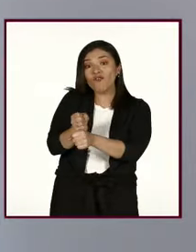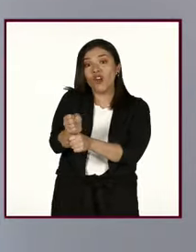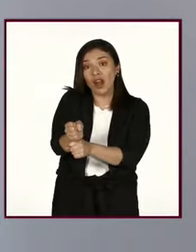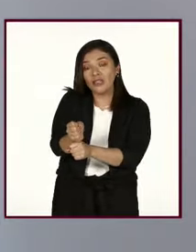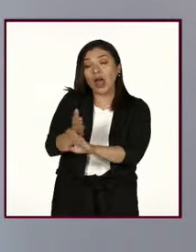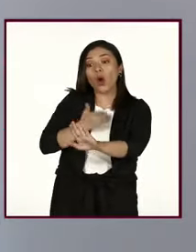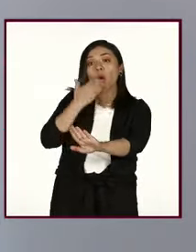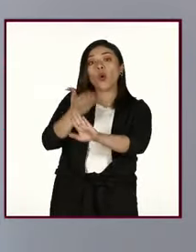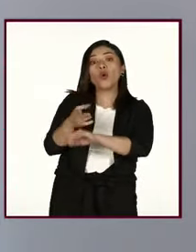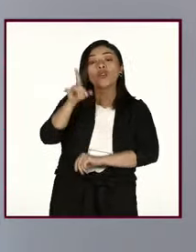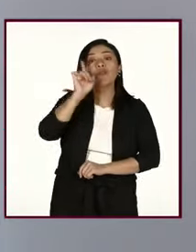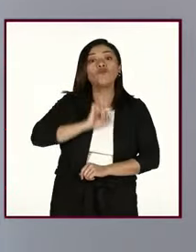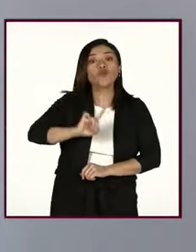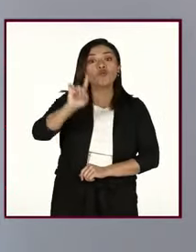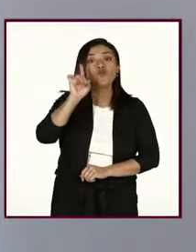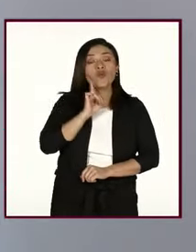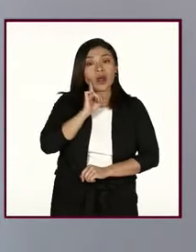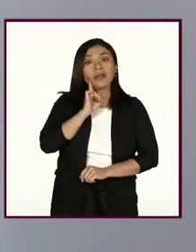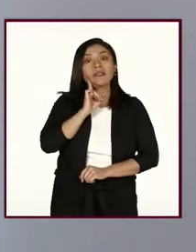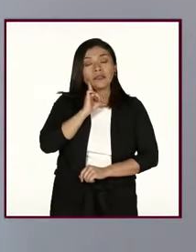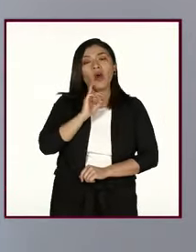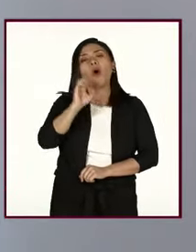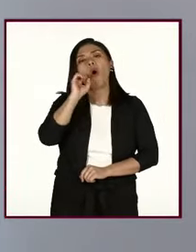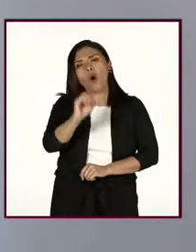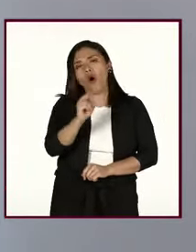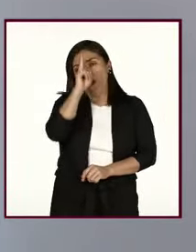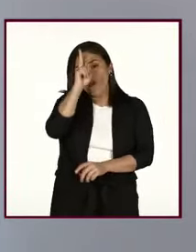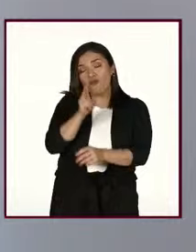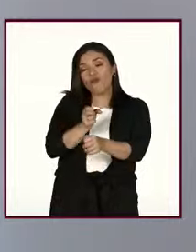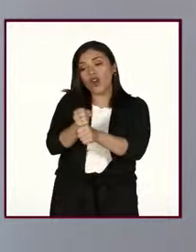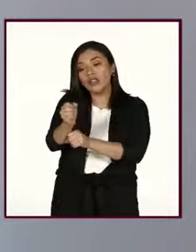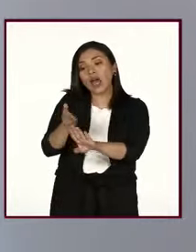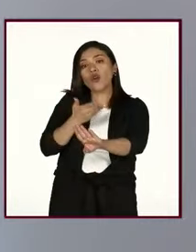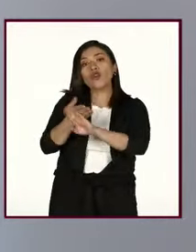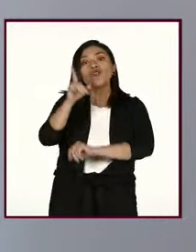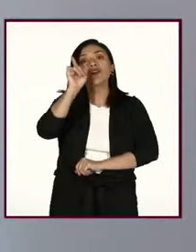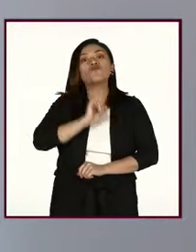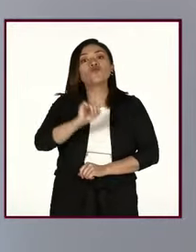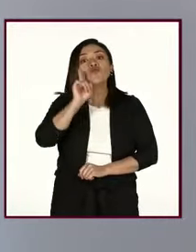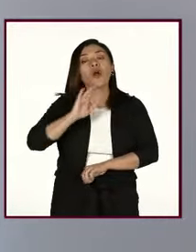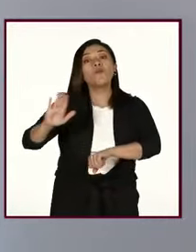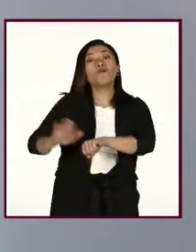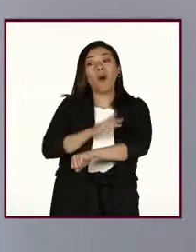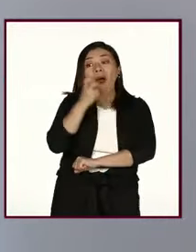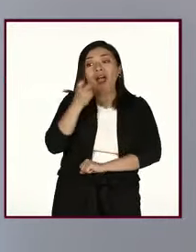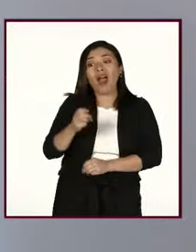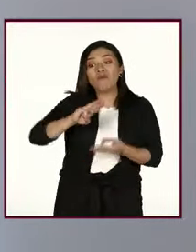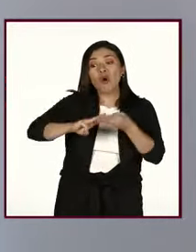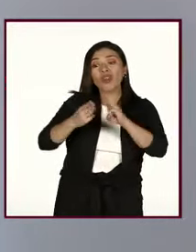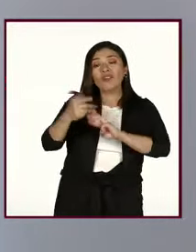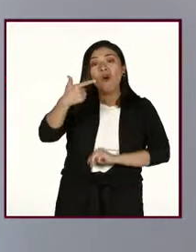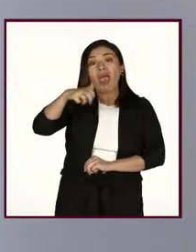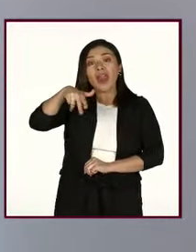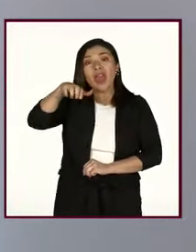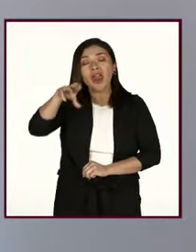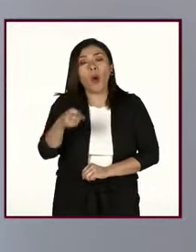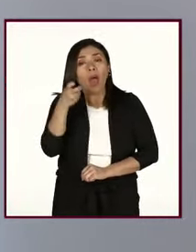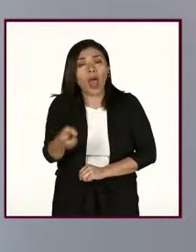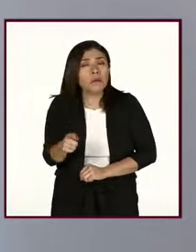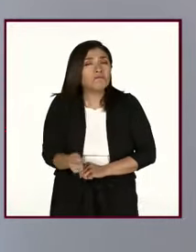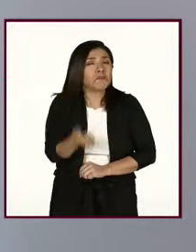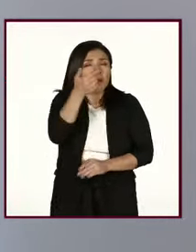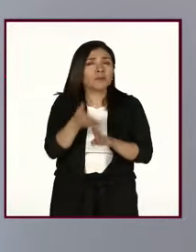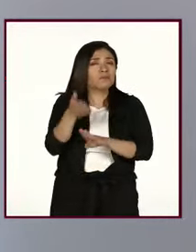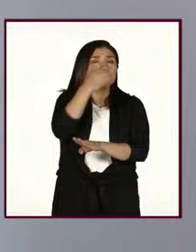en contra de las mujeres o la violencia en contra de las mujeres por razones de género tiene su origen